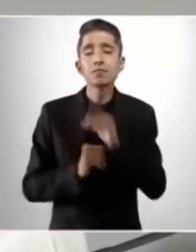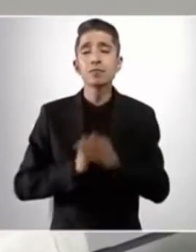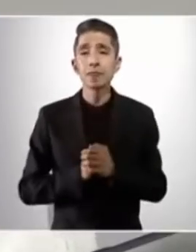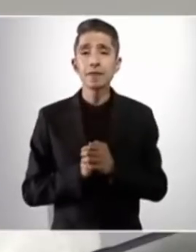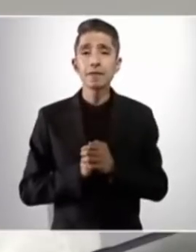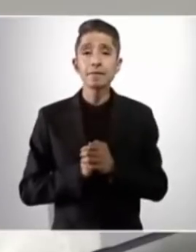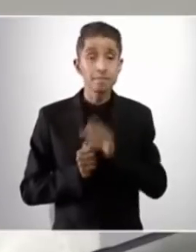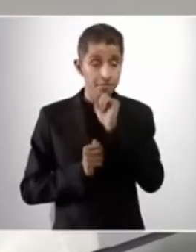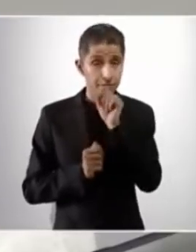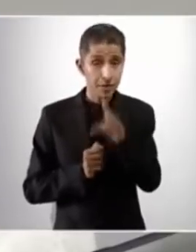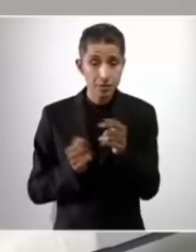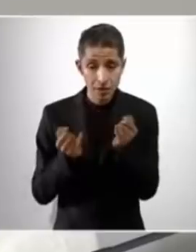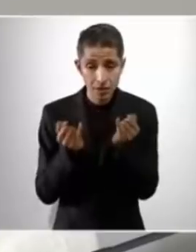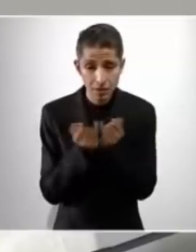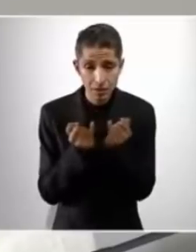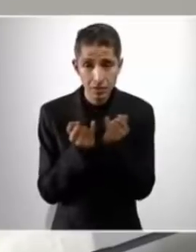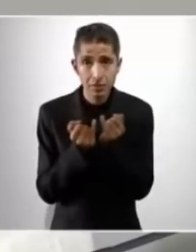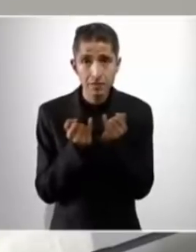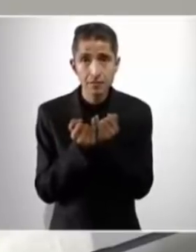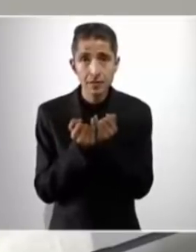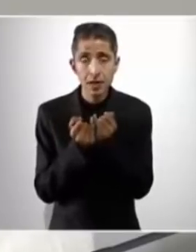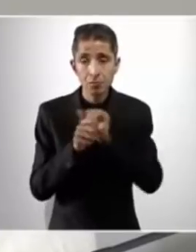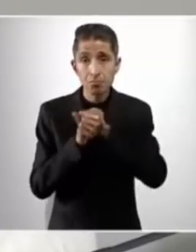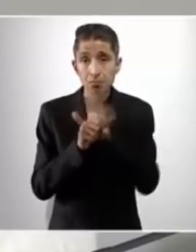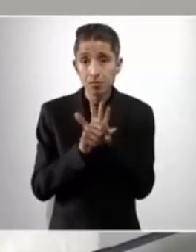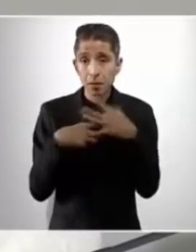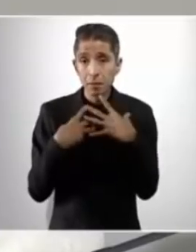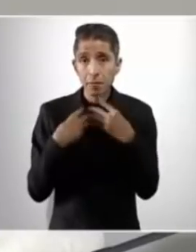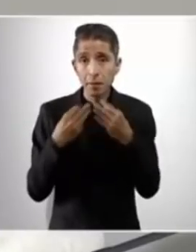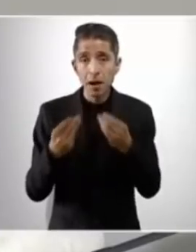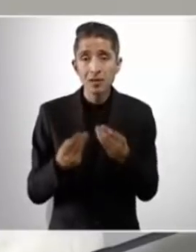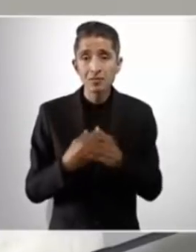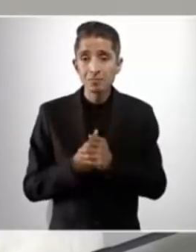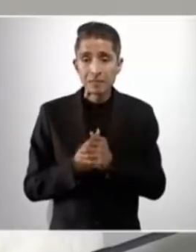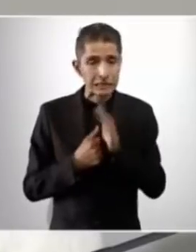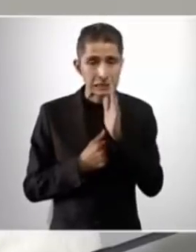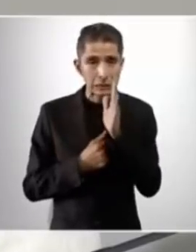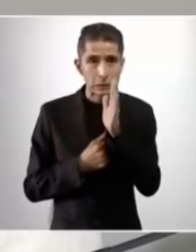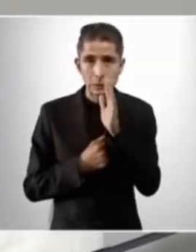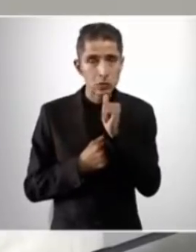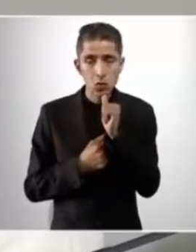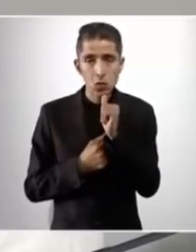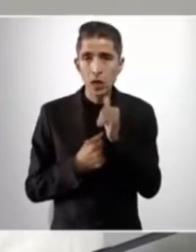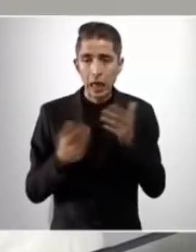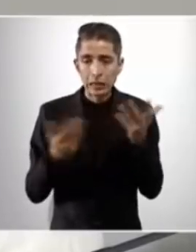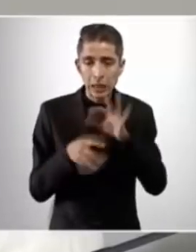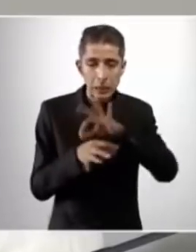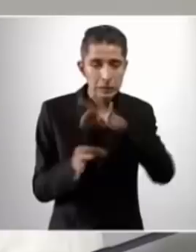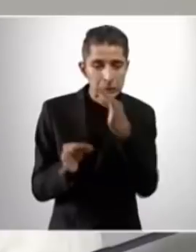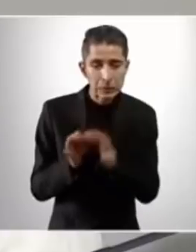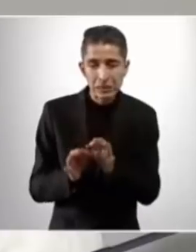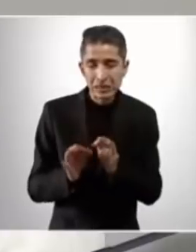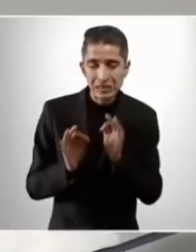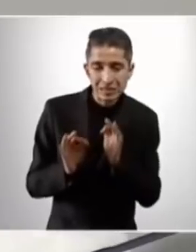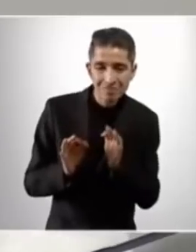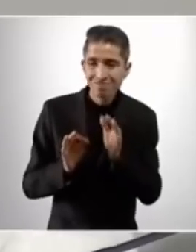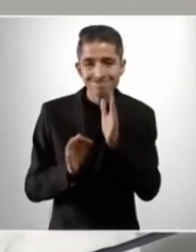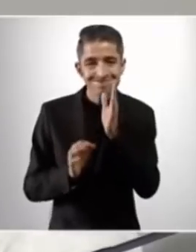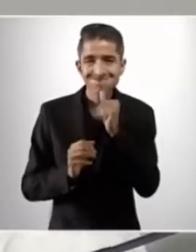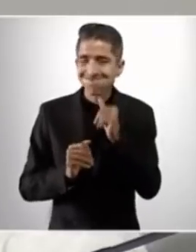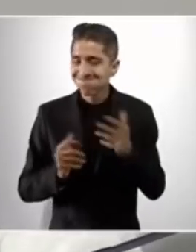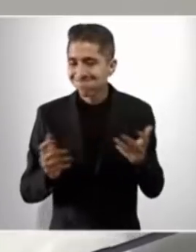También por la pandemia no se pudo concretar el compromiso